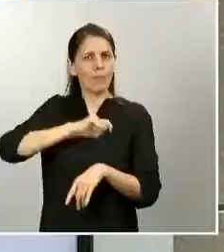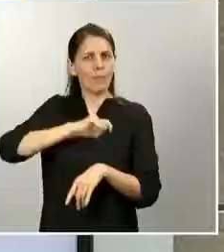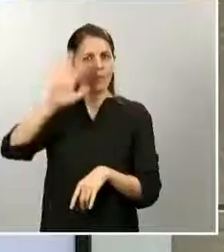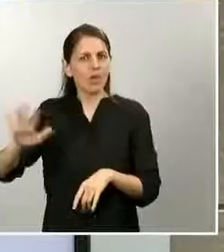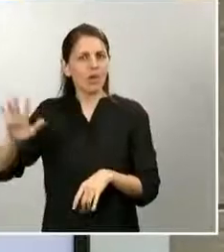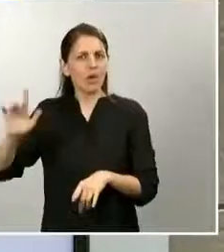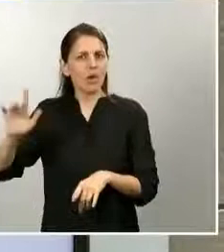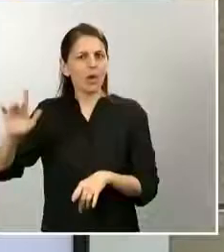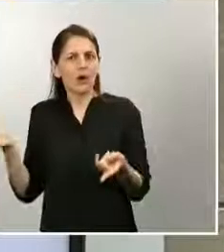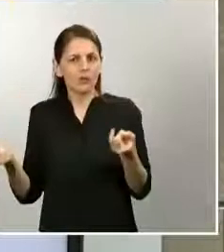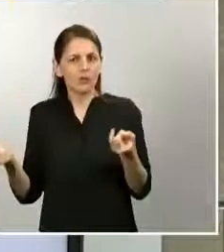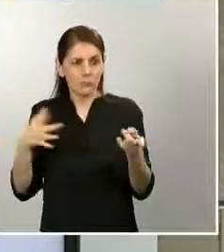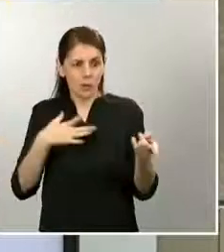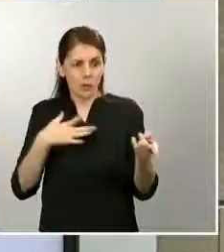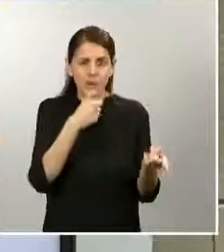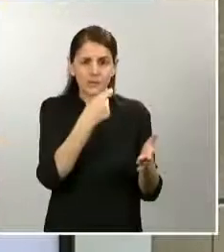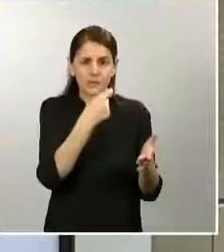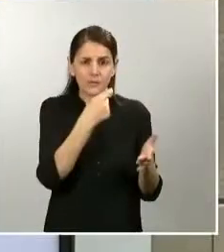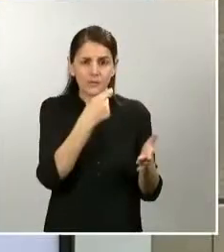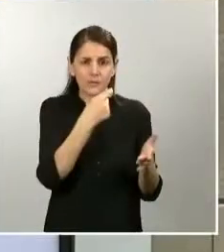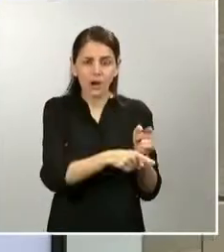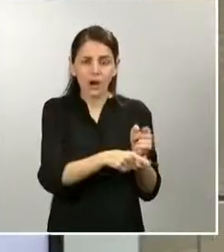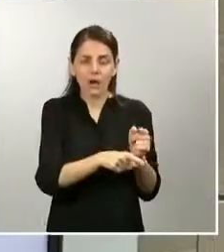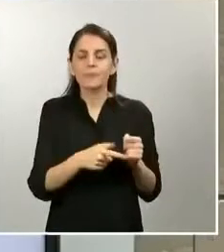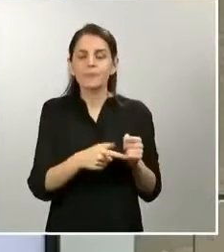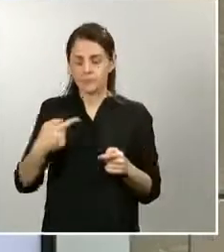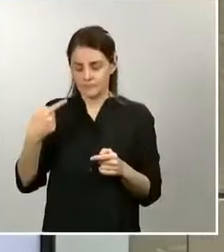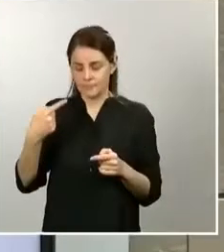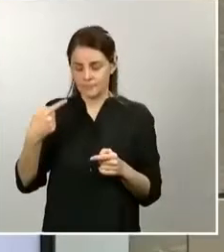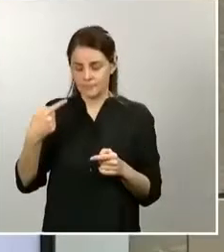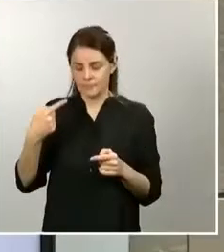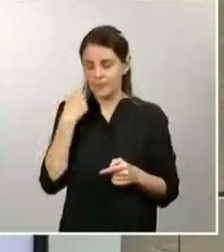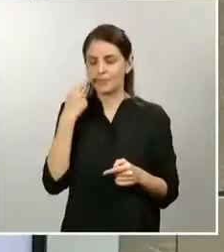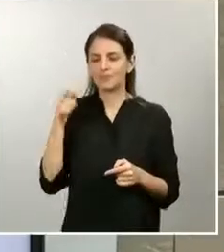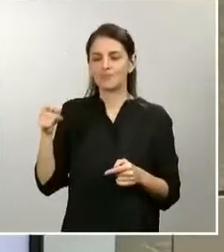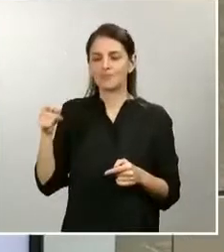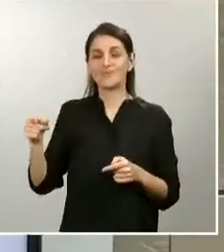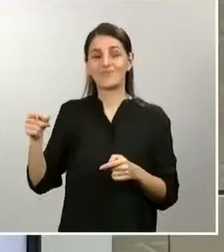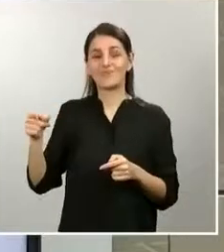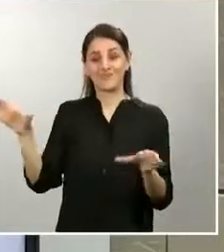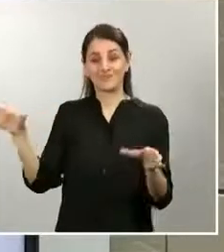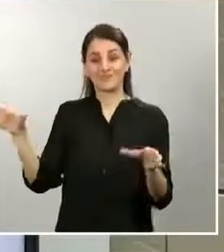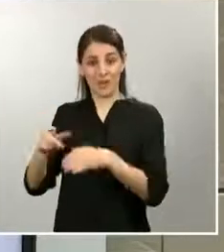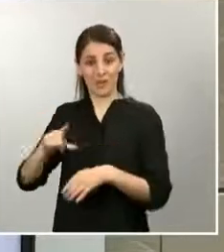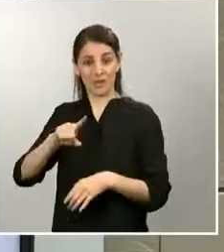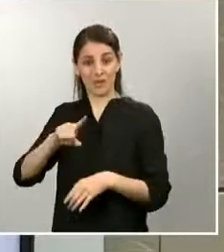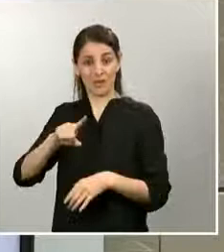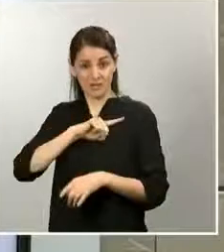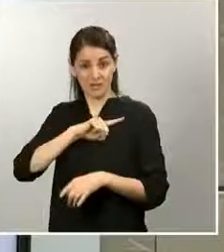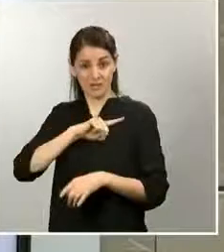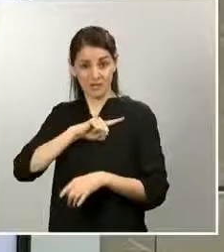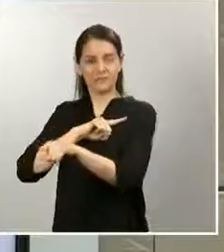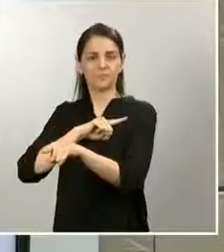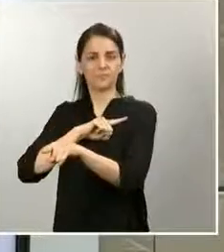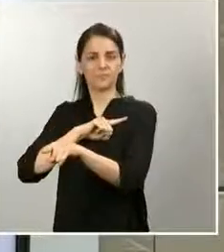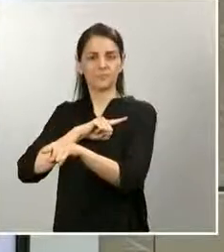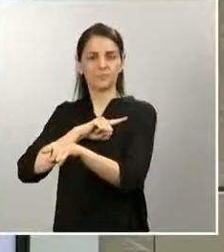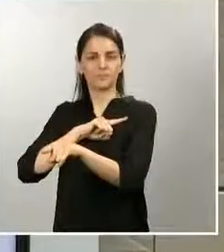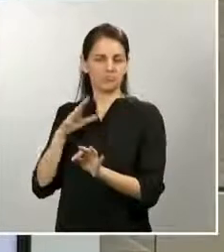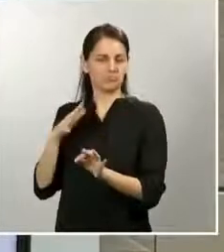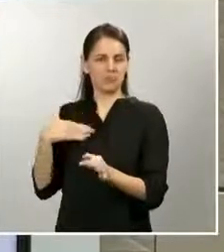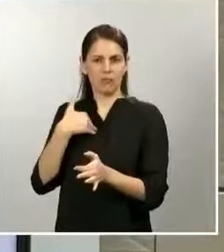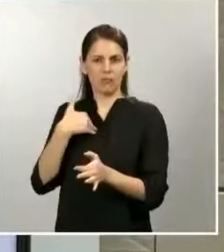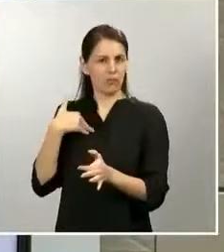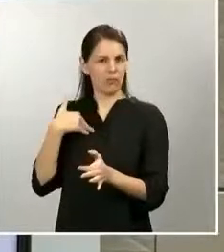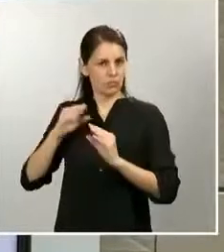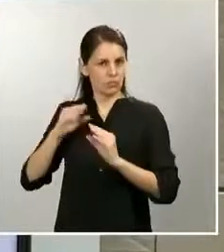condición de agentes de la autoridad que tienen los componentes de las Fuerzas Armadas en el ejercicio de sus funciones en virtud del